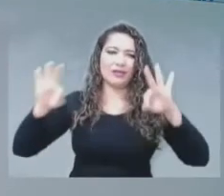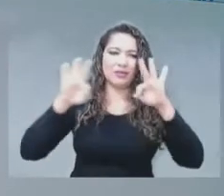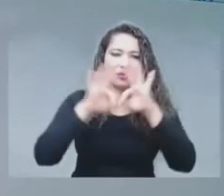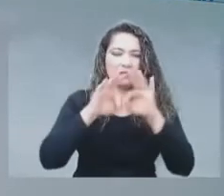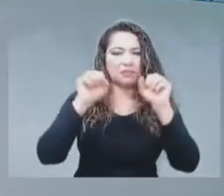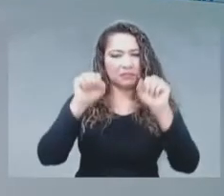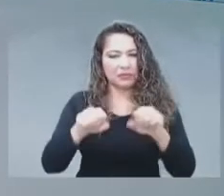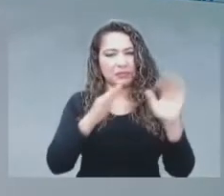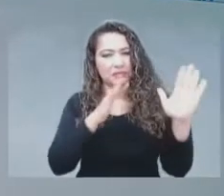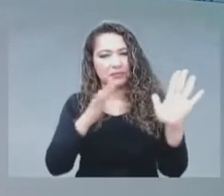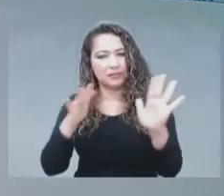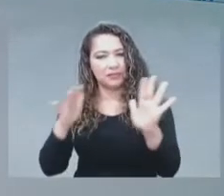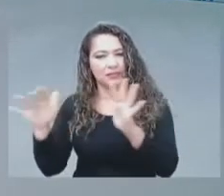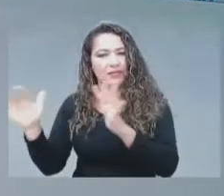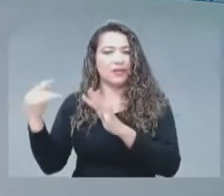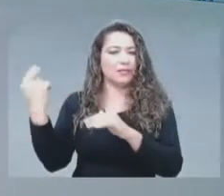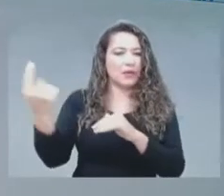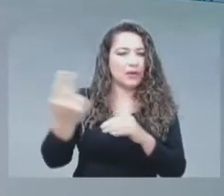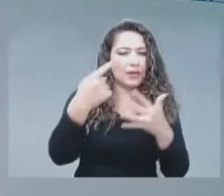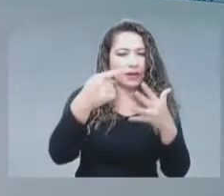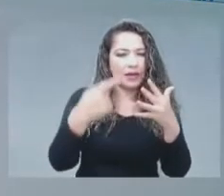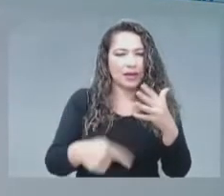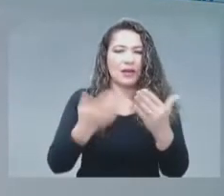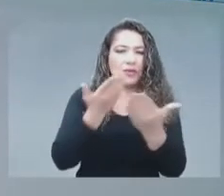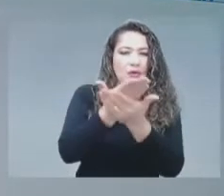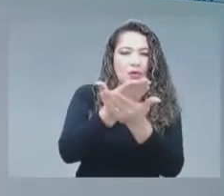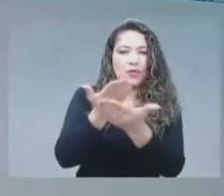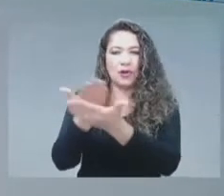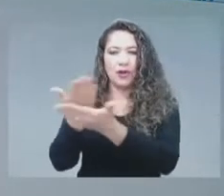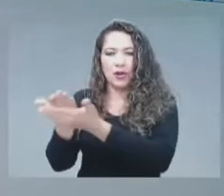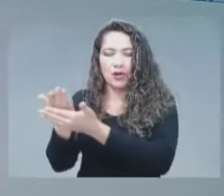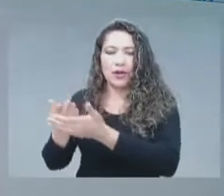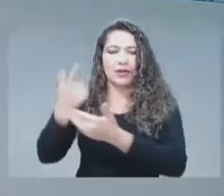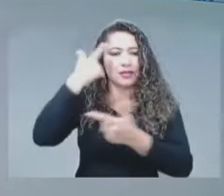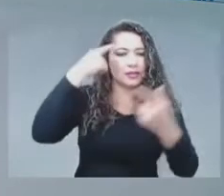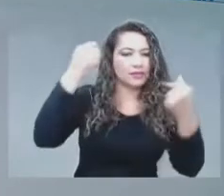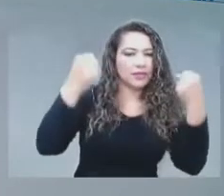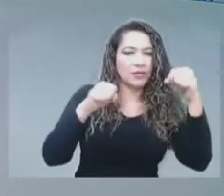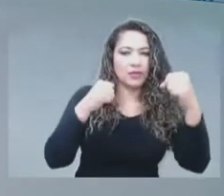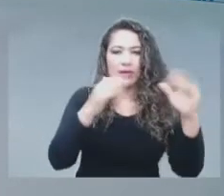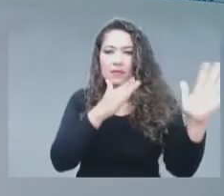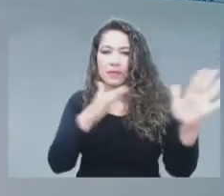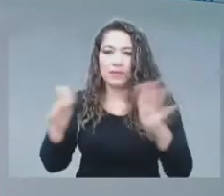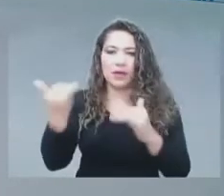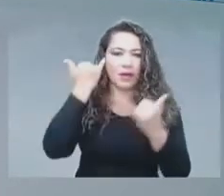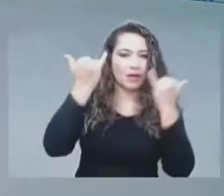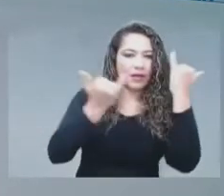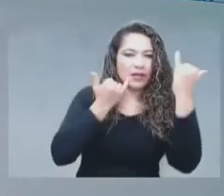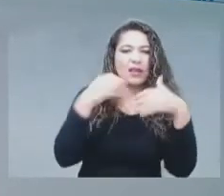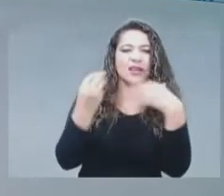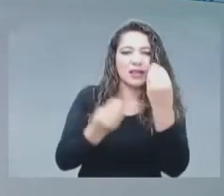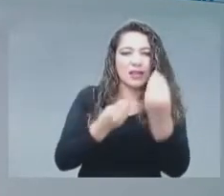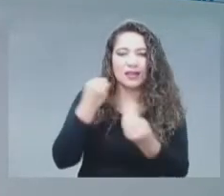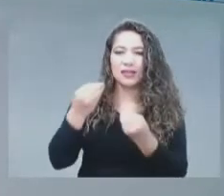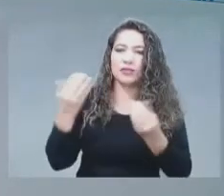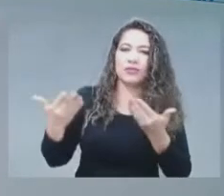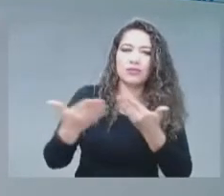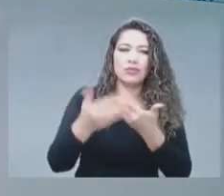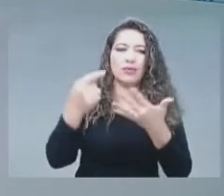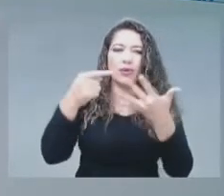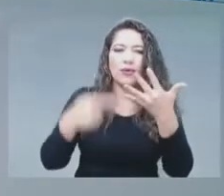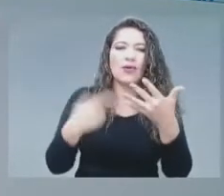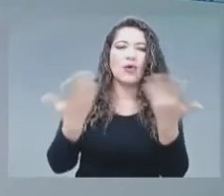sus propuestas, sus preocupaciones en materia de espectro radioeléctrico, en materia de desarrollo, de